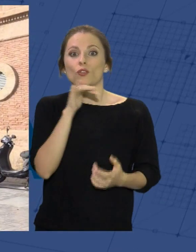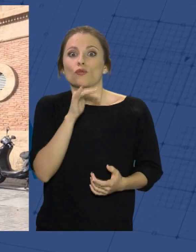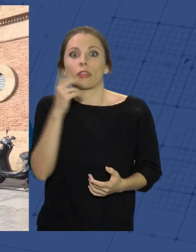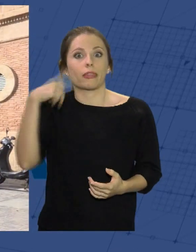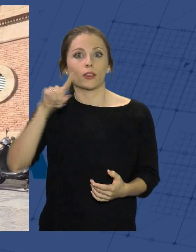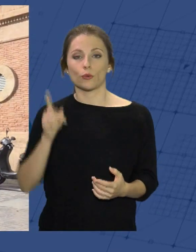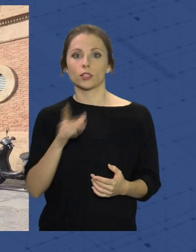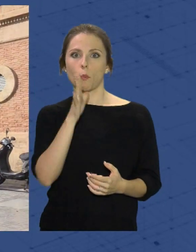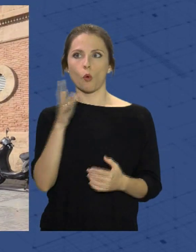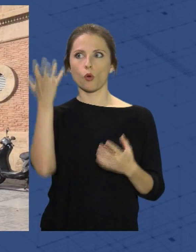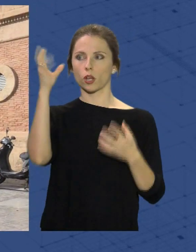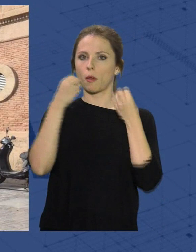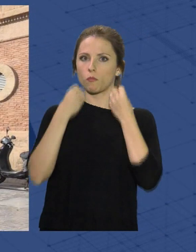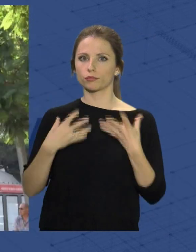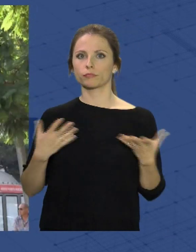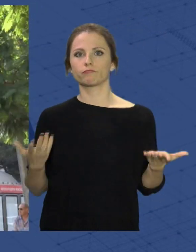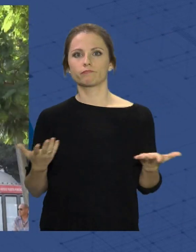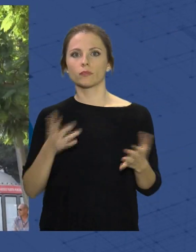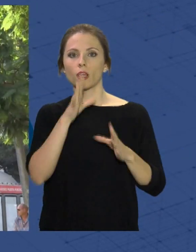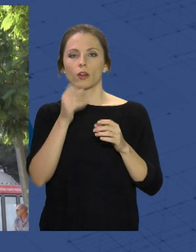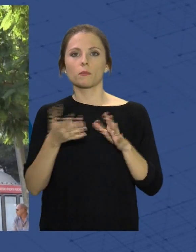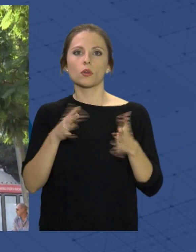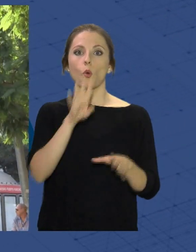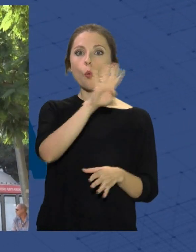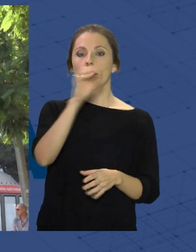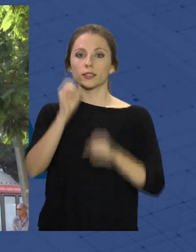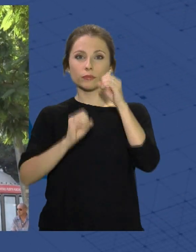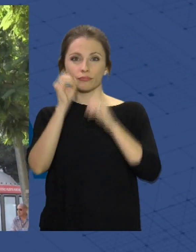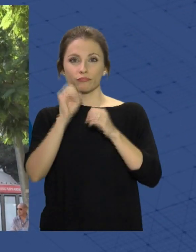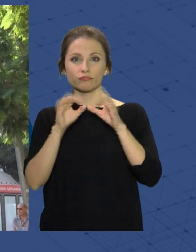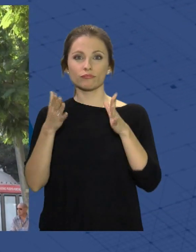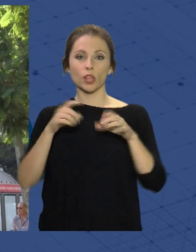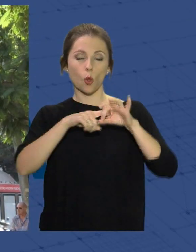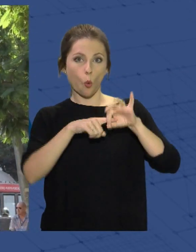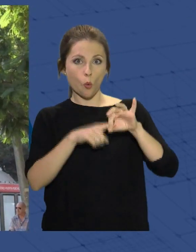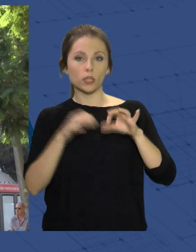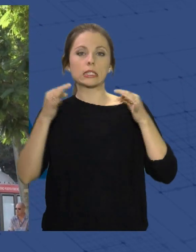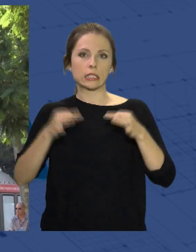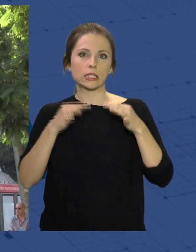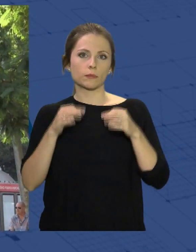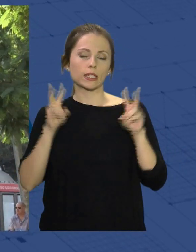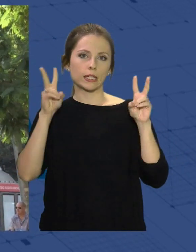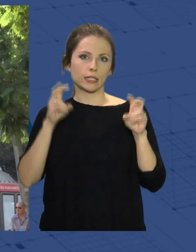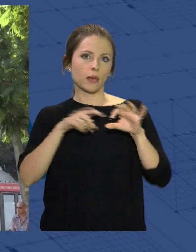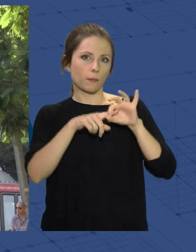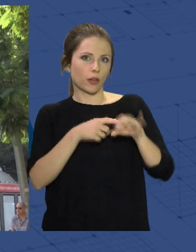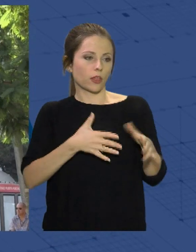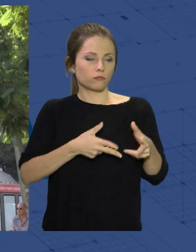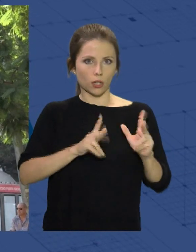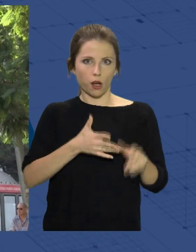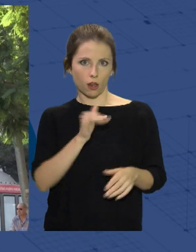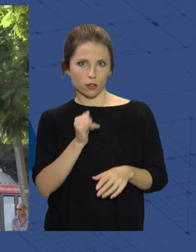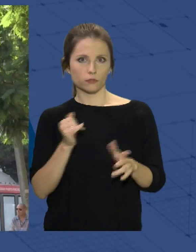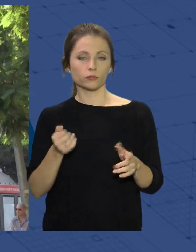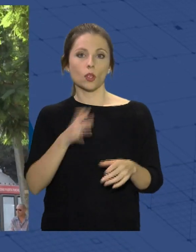clima. Estamos en una previsión aproximadamente del 40% de ocupación siempre de las plazas disponibles, ya te digo, hay muchos hoteles que